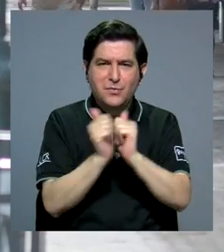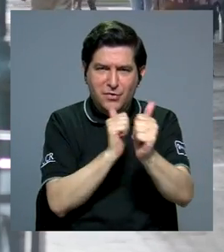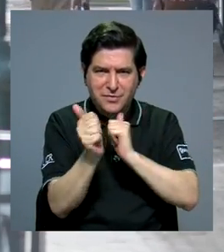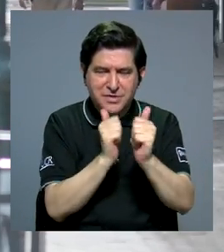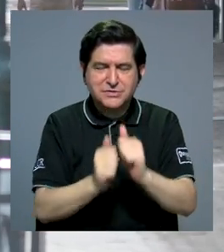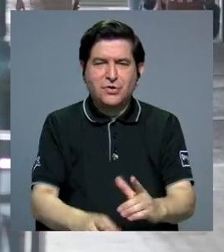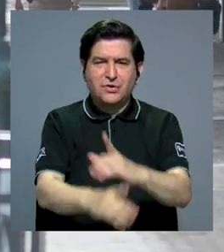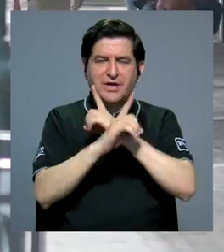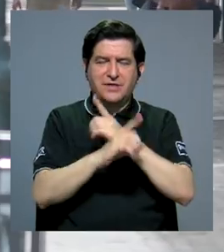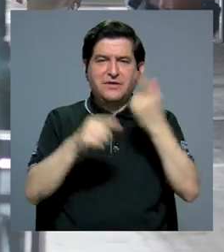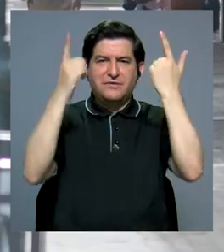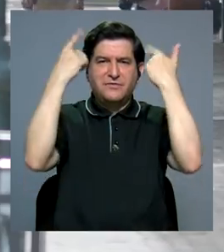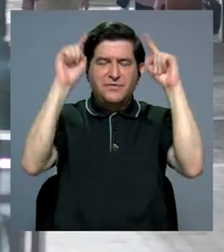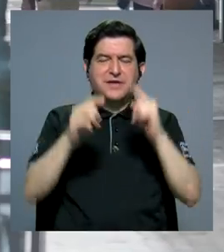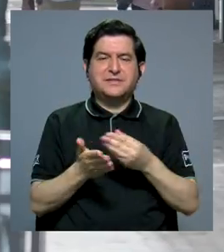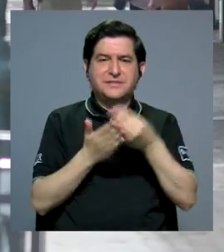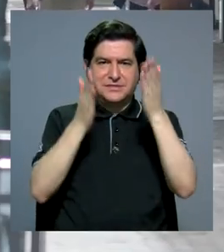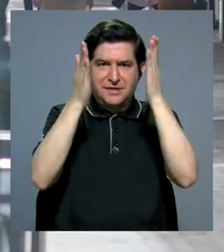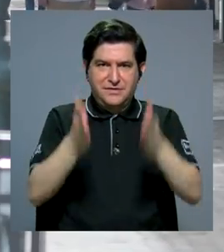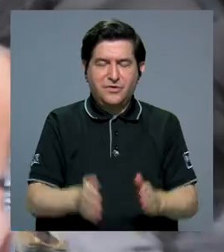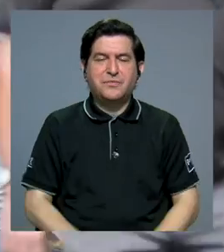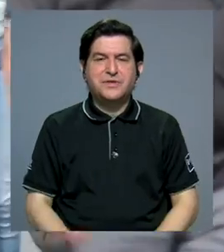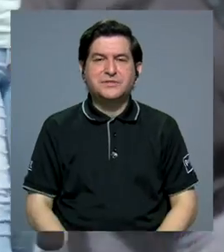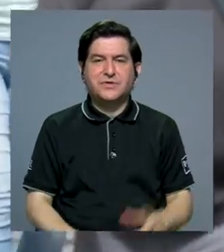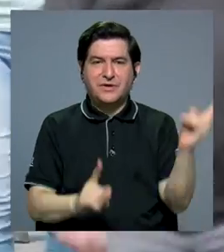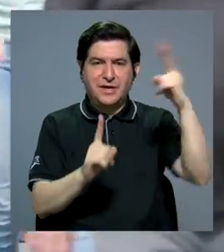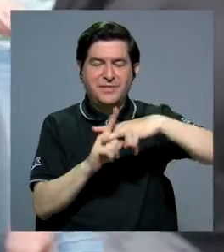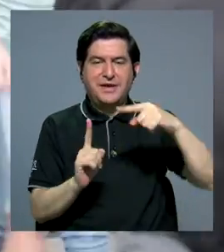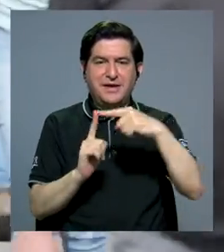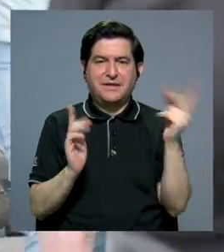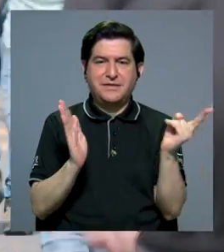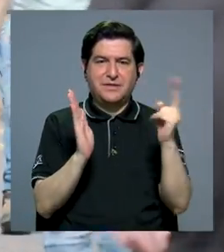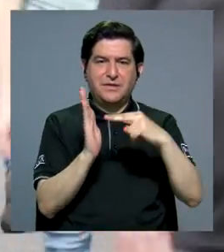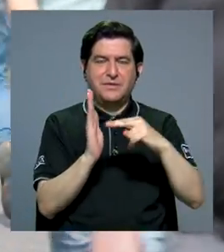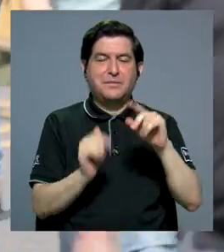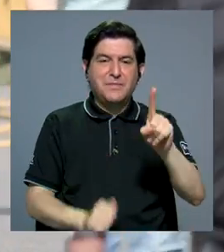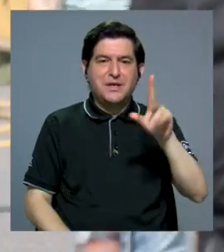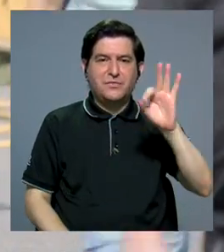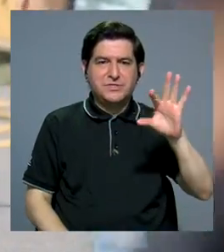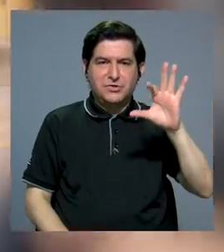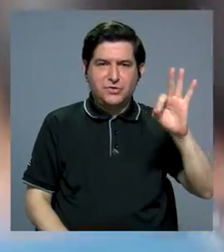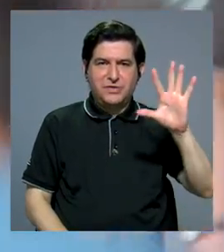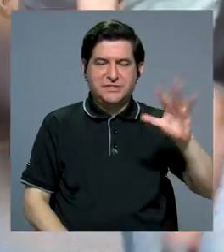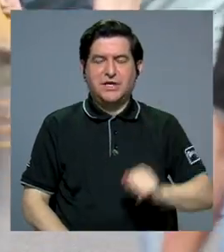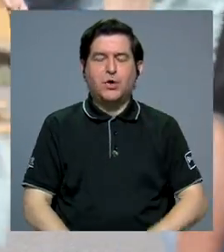competencia y defensa efectiva del consumidor está vigente desde 1995.